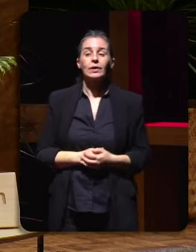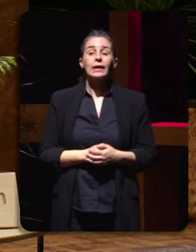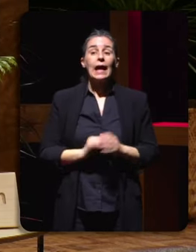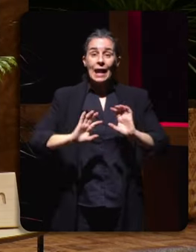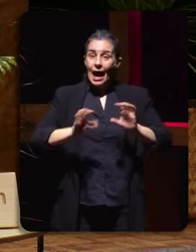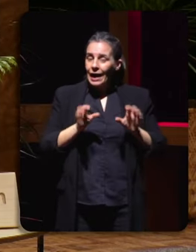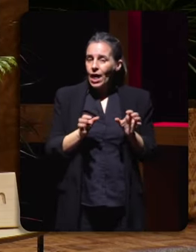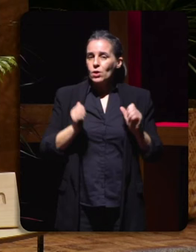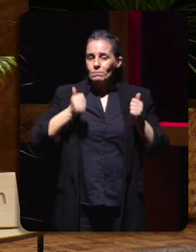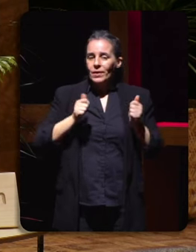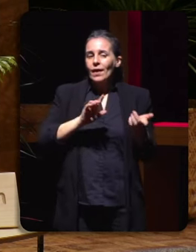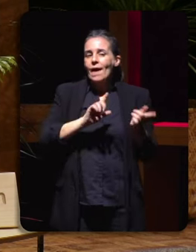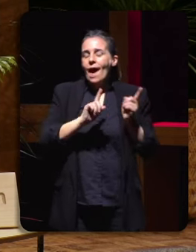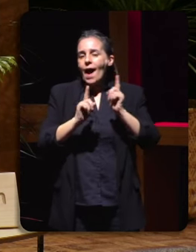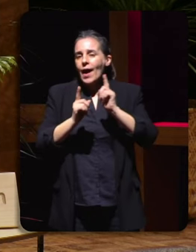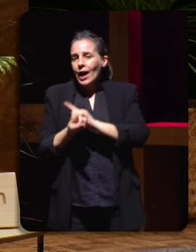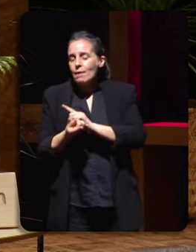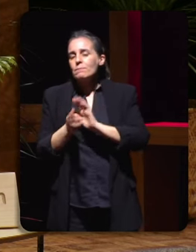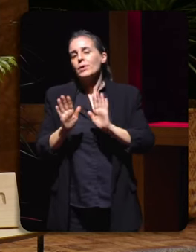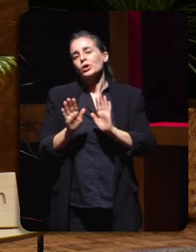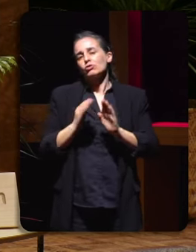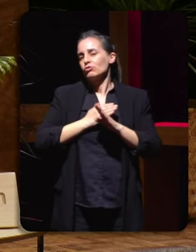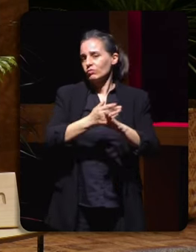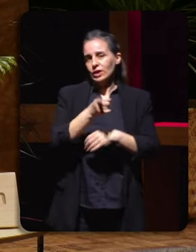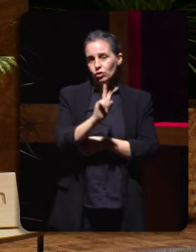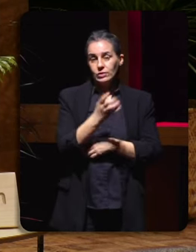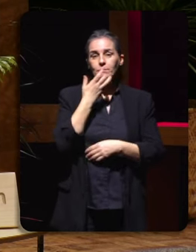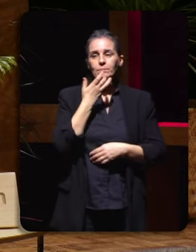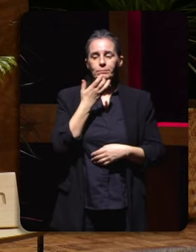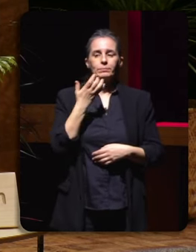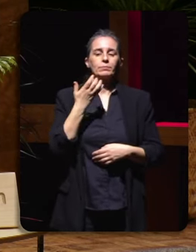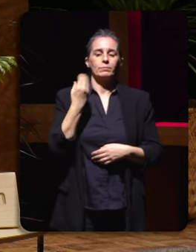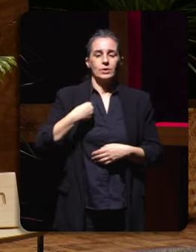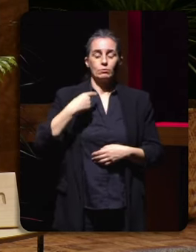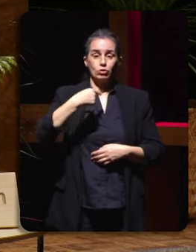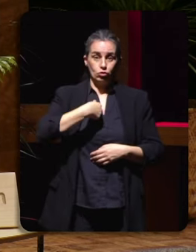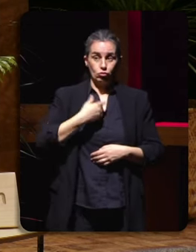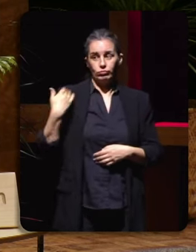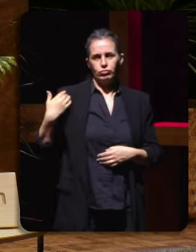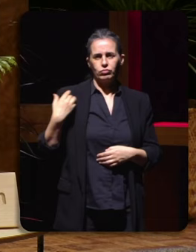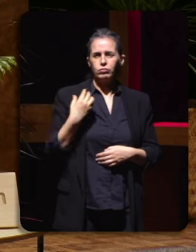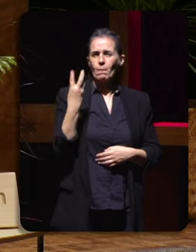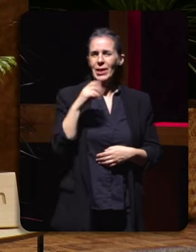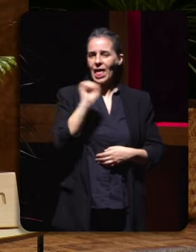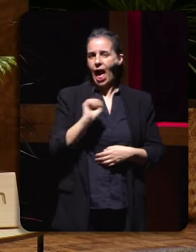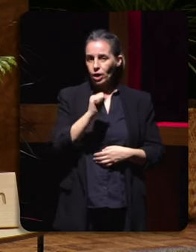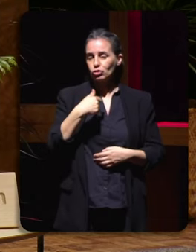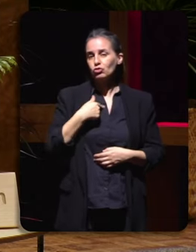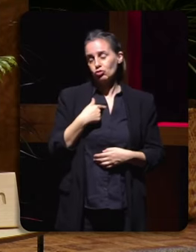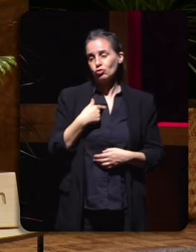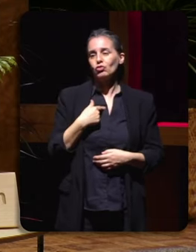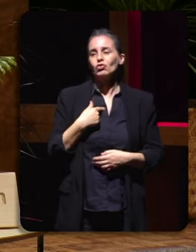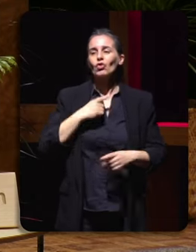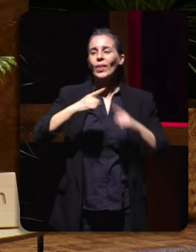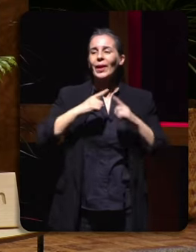non o suficiente cando me nomearon xefa de informativos da cadena SER hai casi dúas décadas vou deixar isto aquí porque